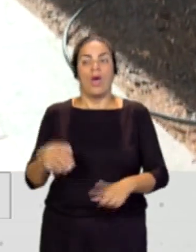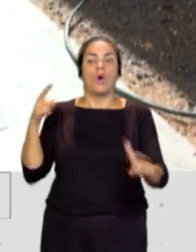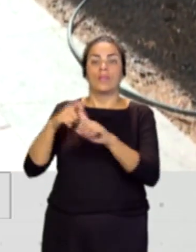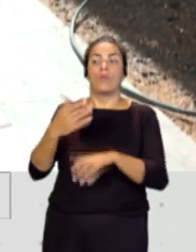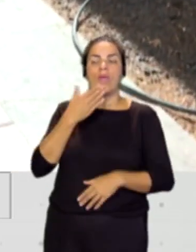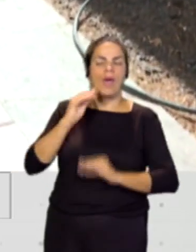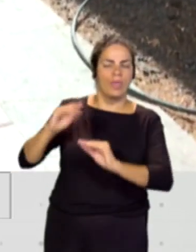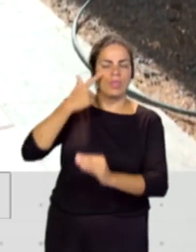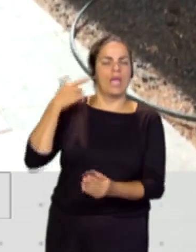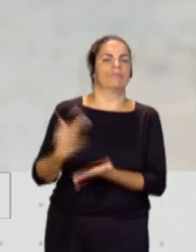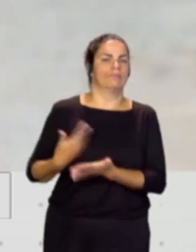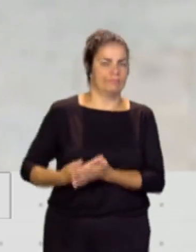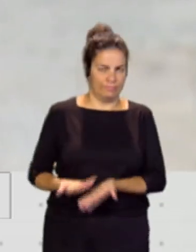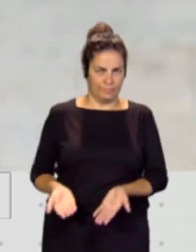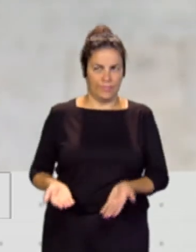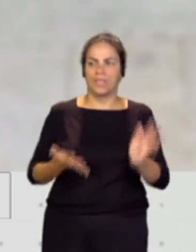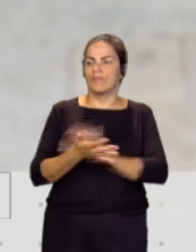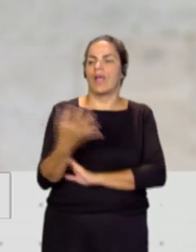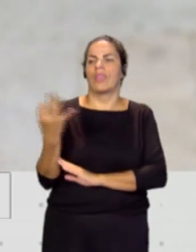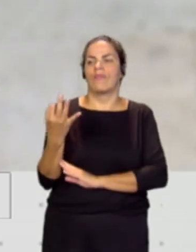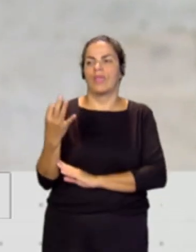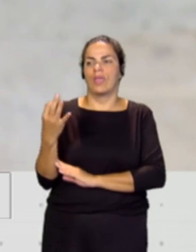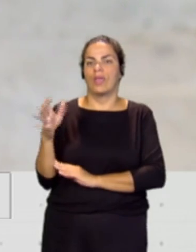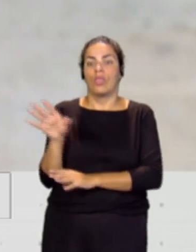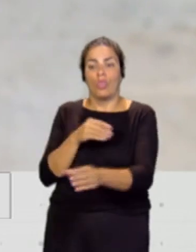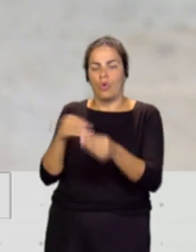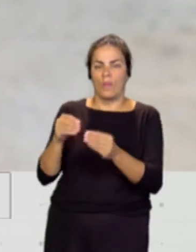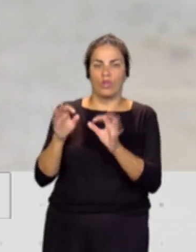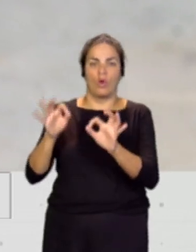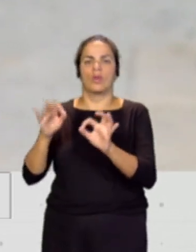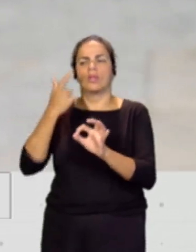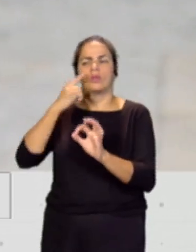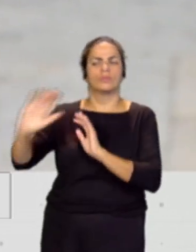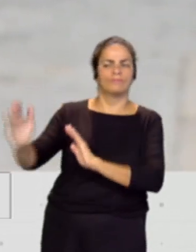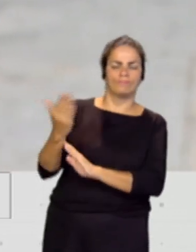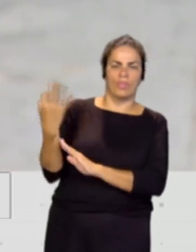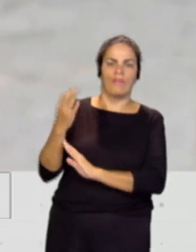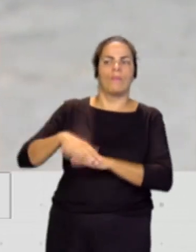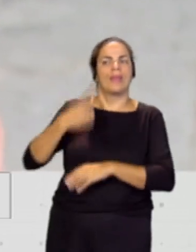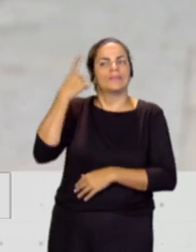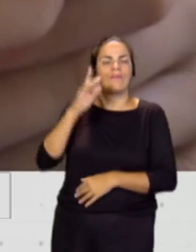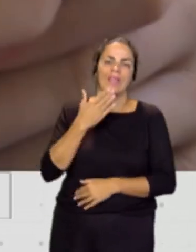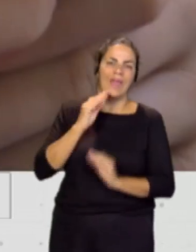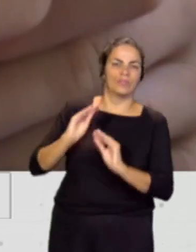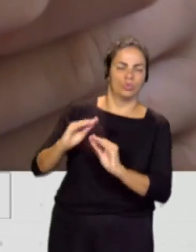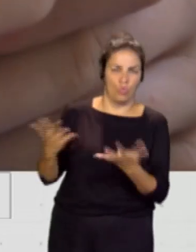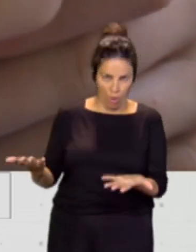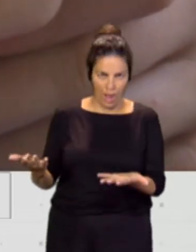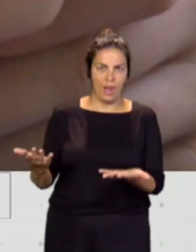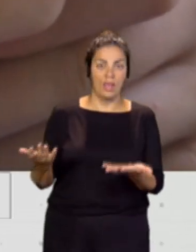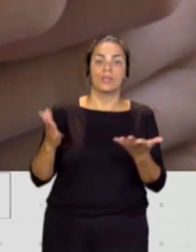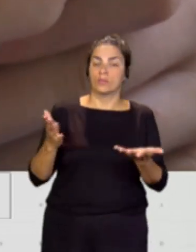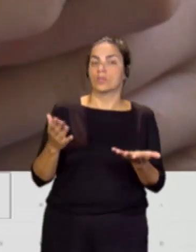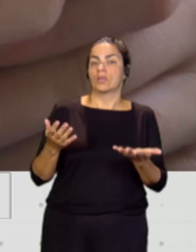edad. Es decir, se va a tener que verificar a través de documentos concretos la edad específica del menor. Y esto, evidentemente, va a suponer